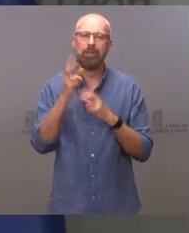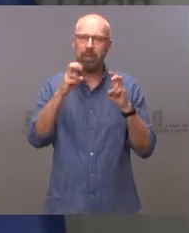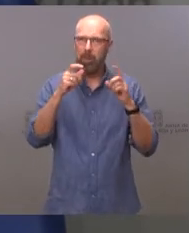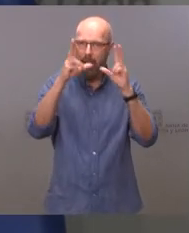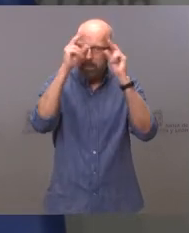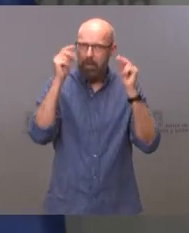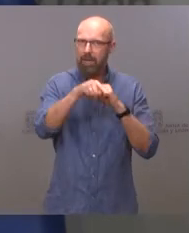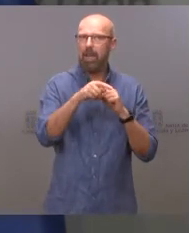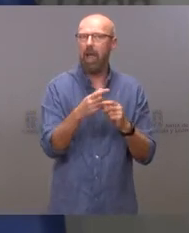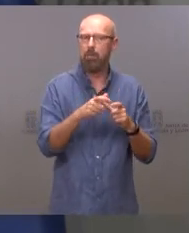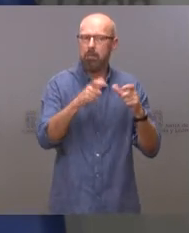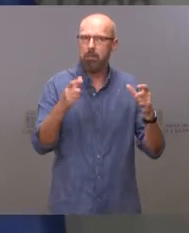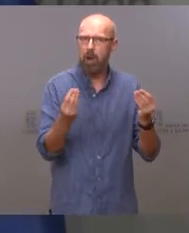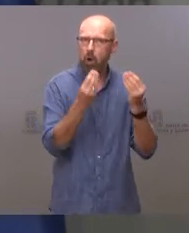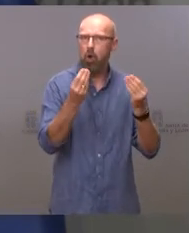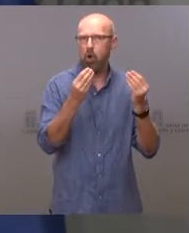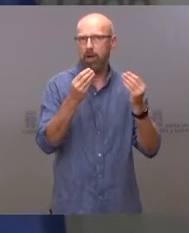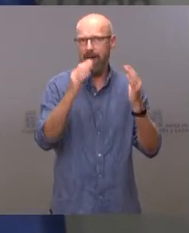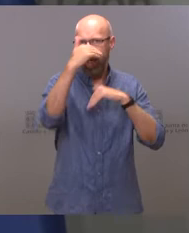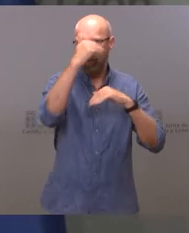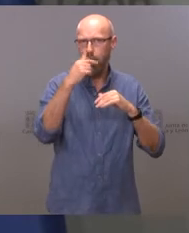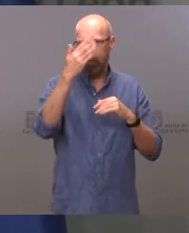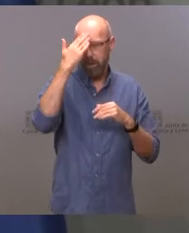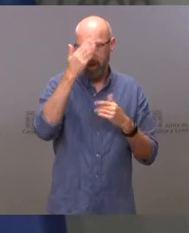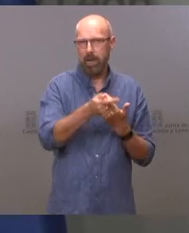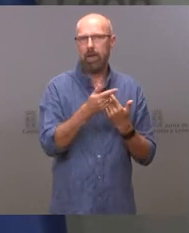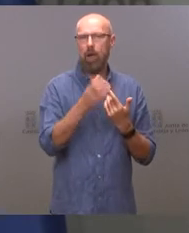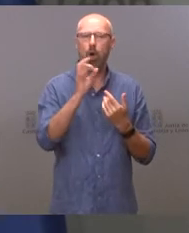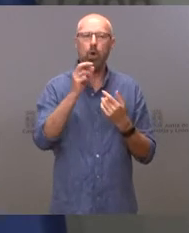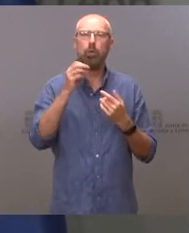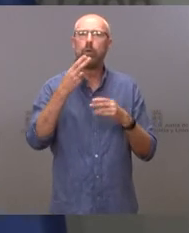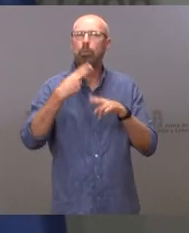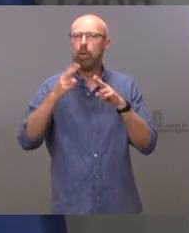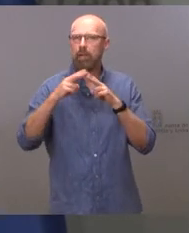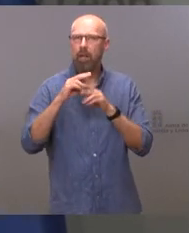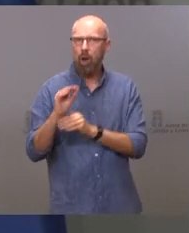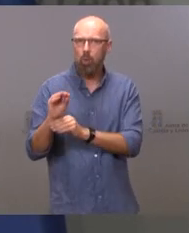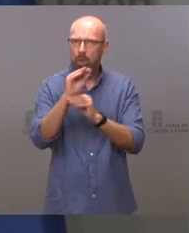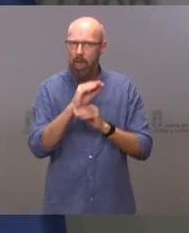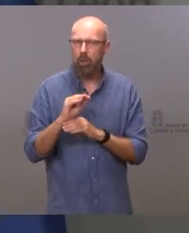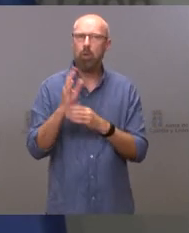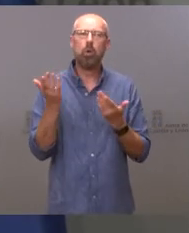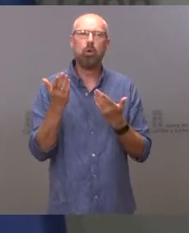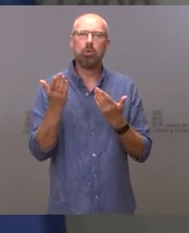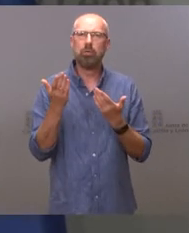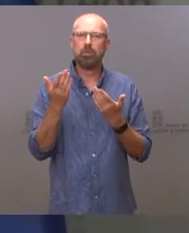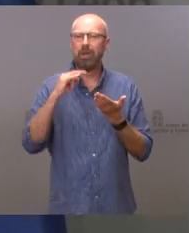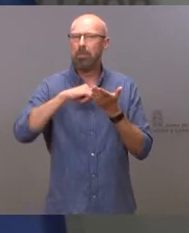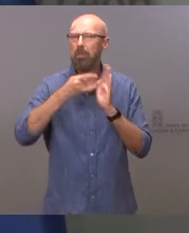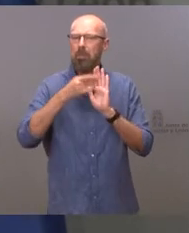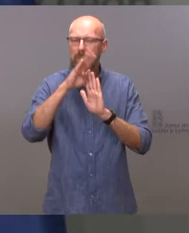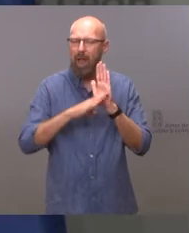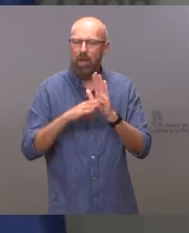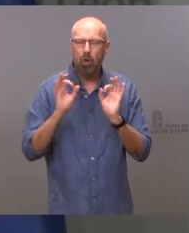en nuestra atención primaria y en la política de cuidados, de propuestas, de planes concretos de